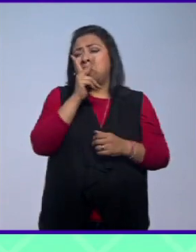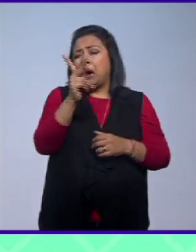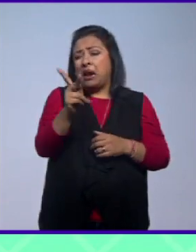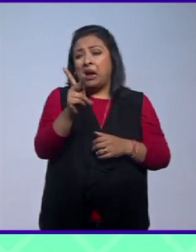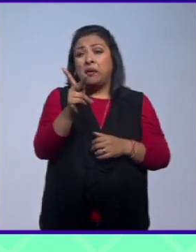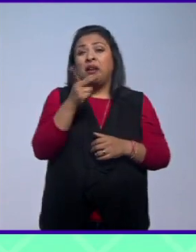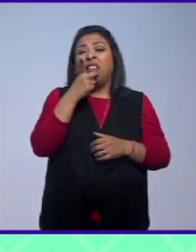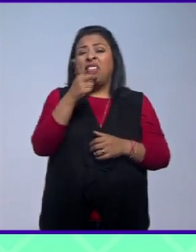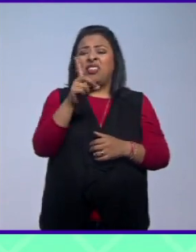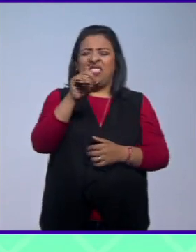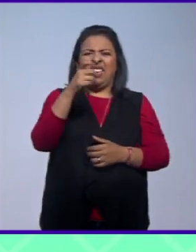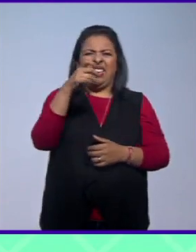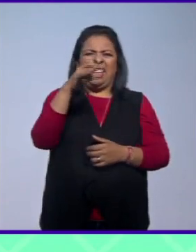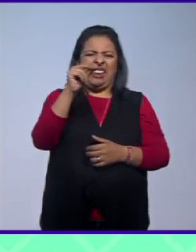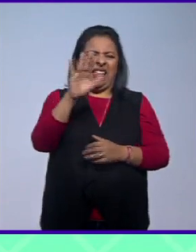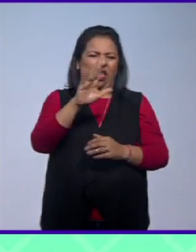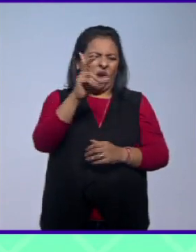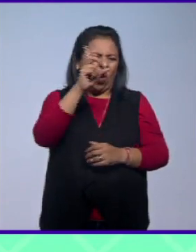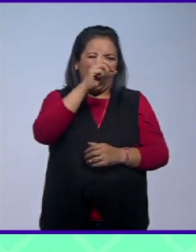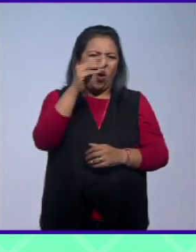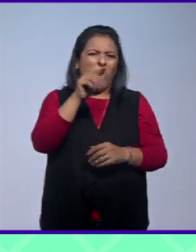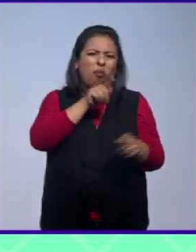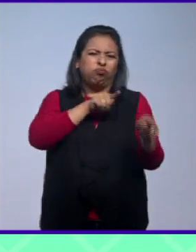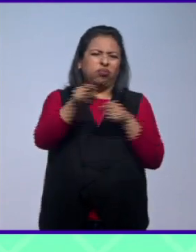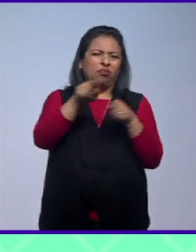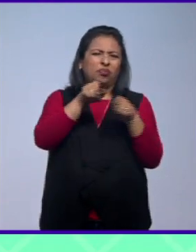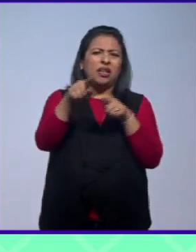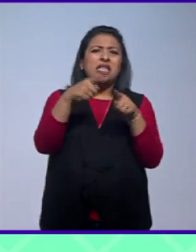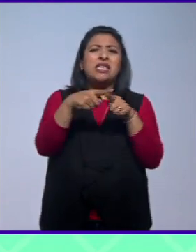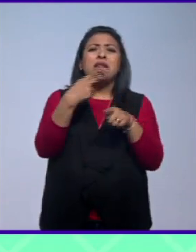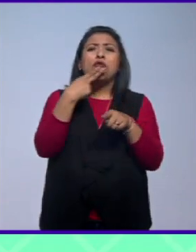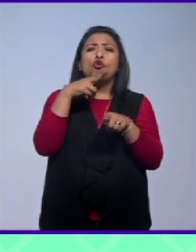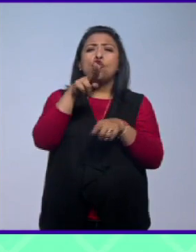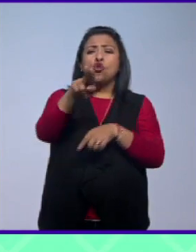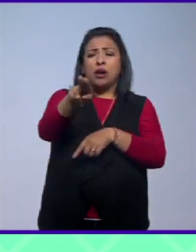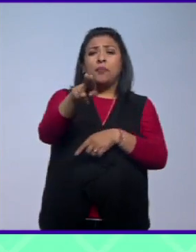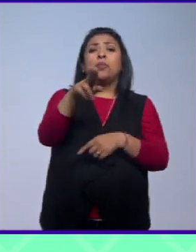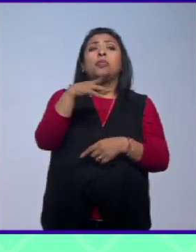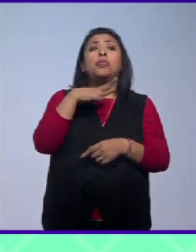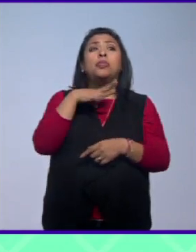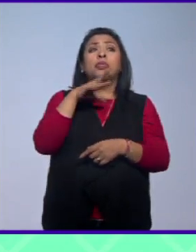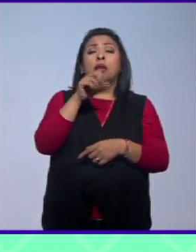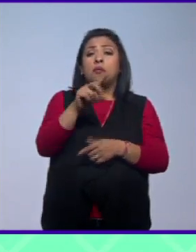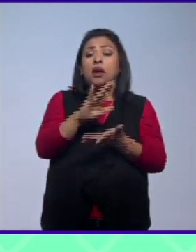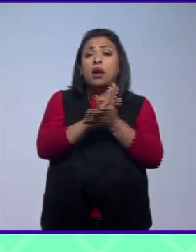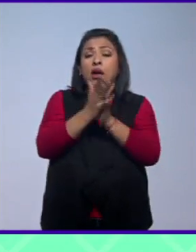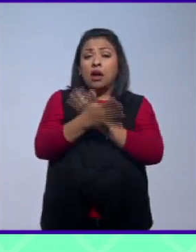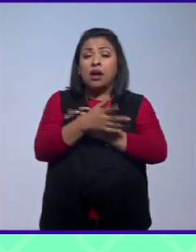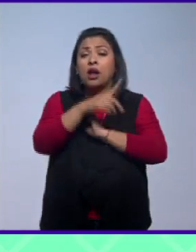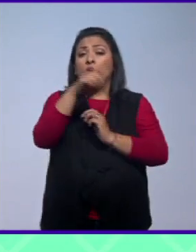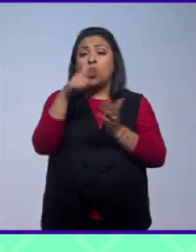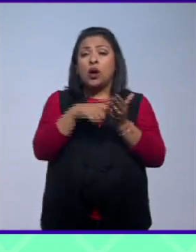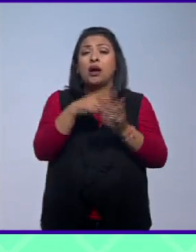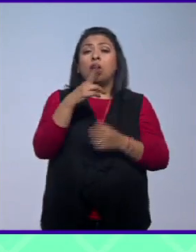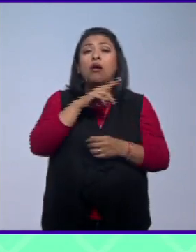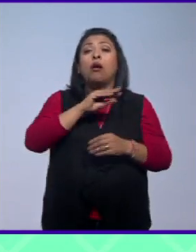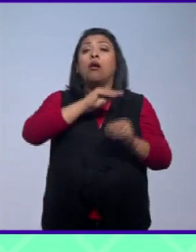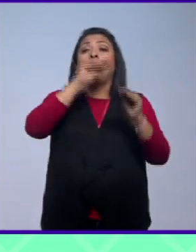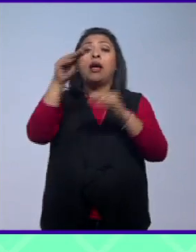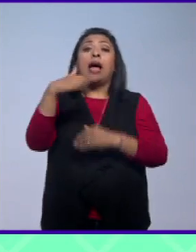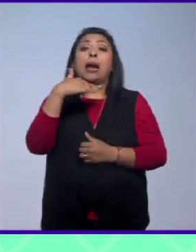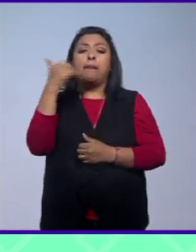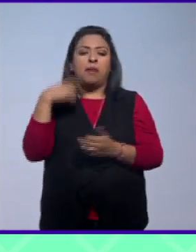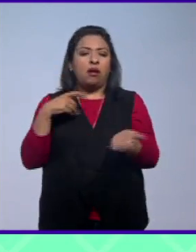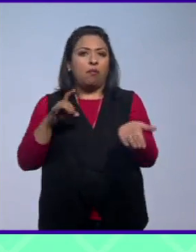grande, lo llamaron degenerado, inclusive. Degenerado por parte de los nazis. Se volvió, inclusive, suizo. Estuvo, nace en Rusia, se va a Alemania, en